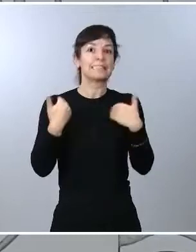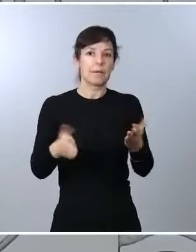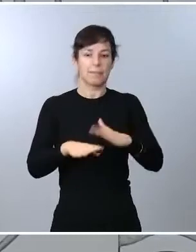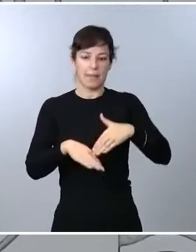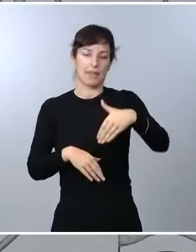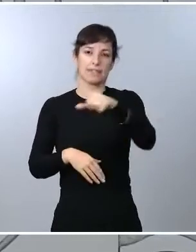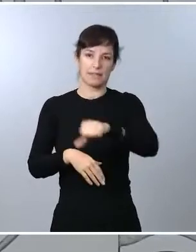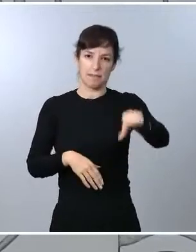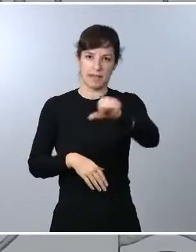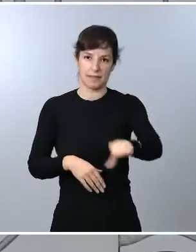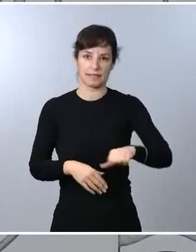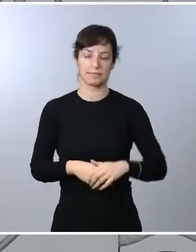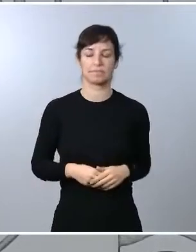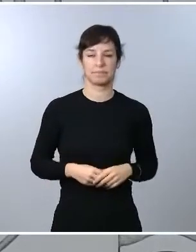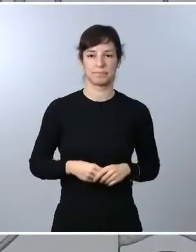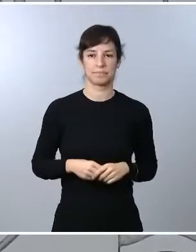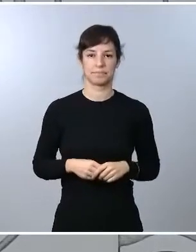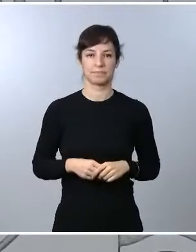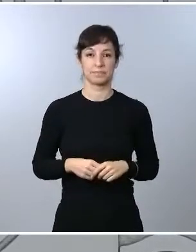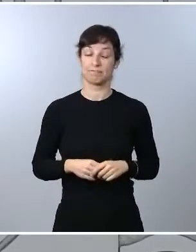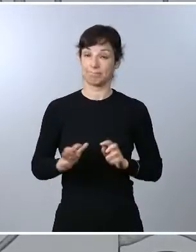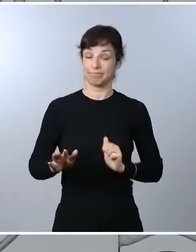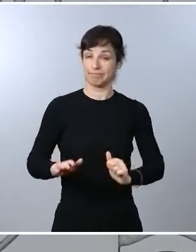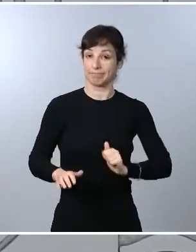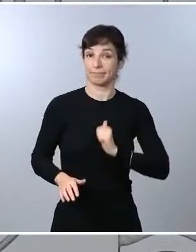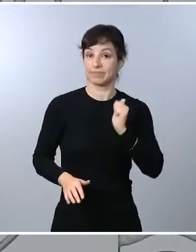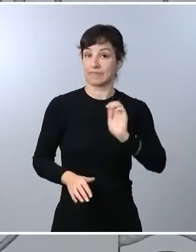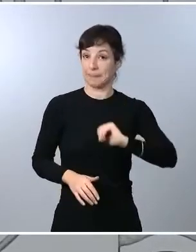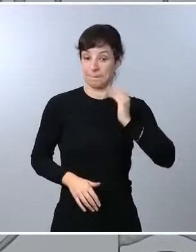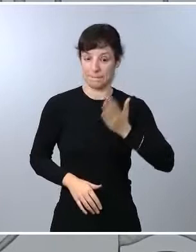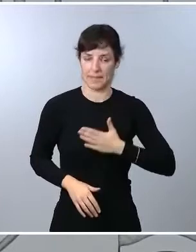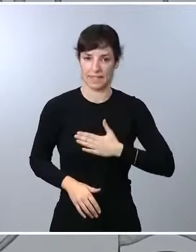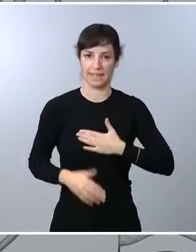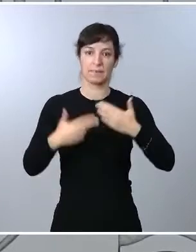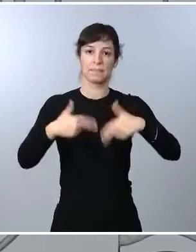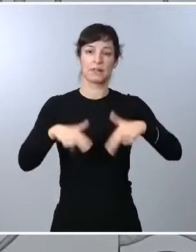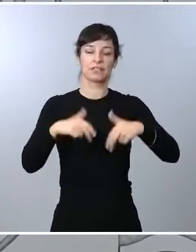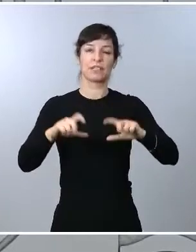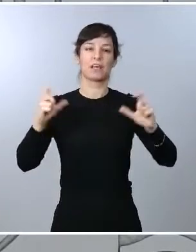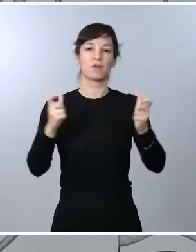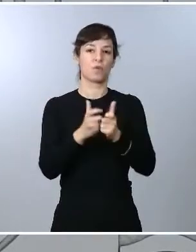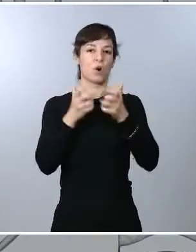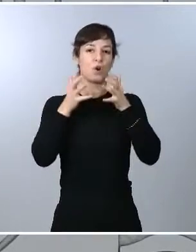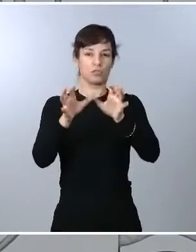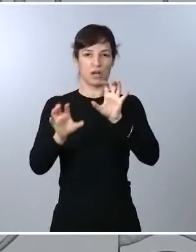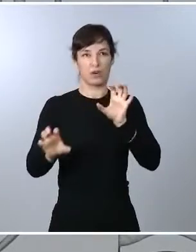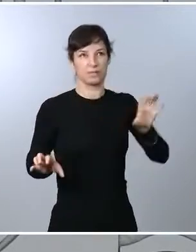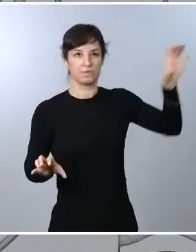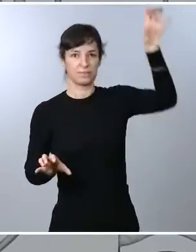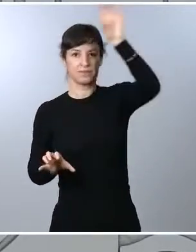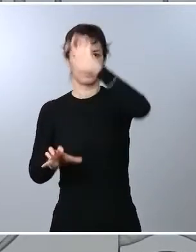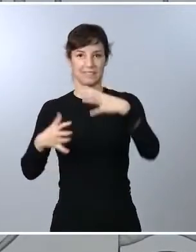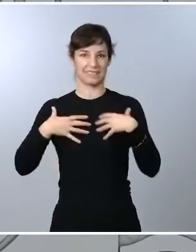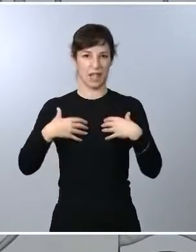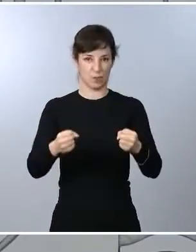Y, precisamente, mañana miércoles va a tener lugar la reunión del Consejo Interterritorial de Salud, donde el Ministerio de Sanidad